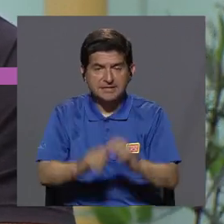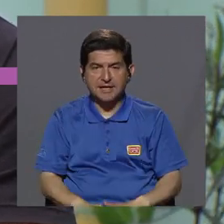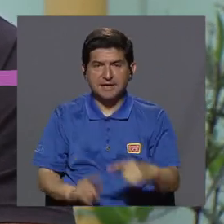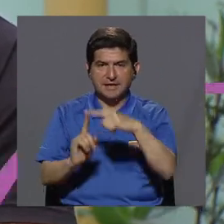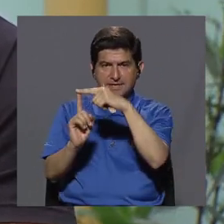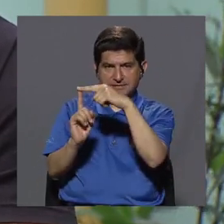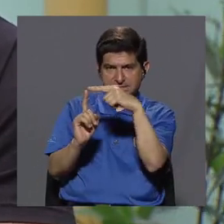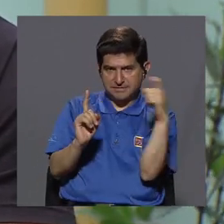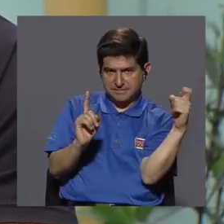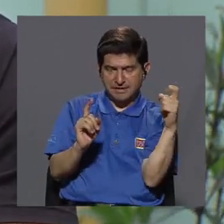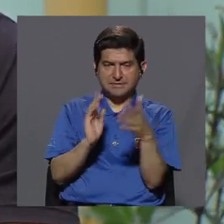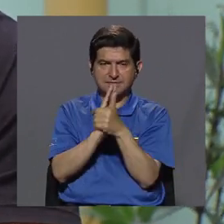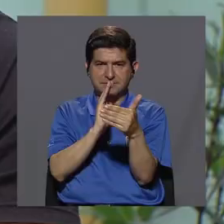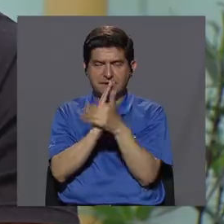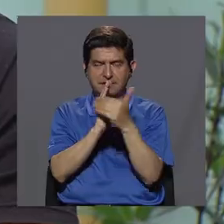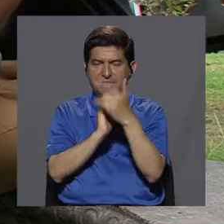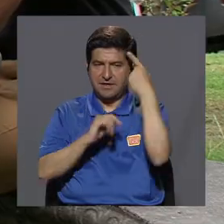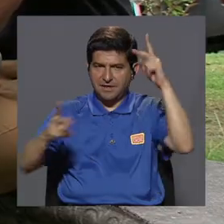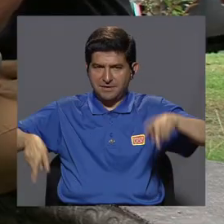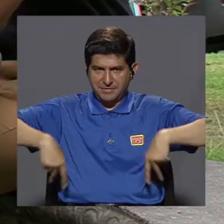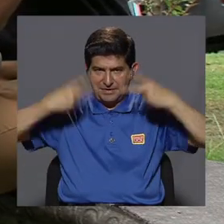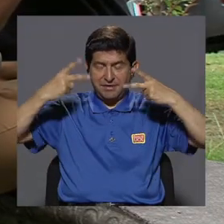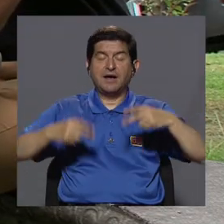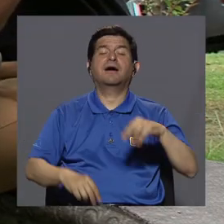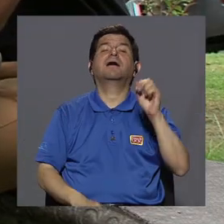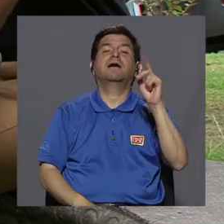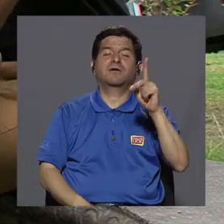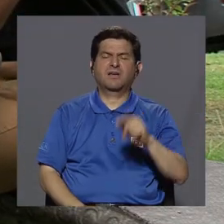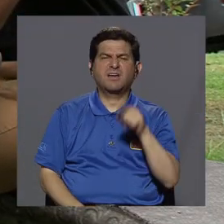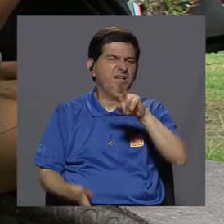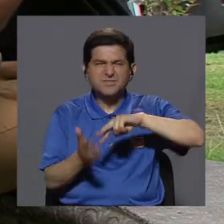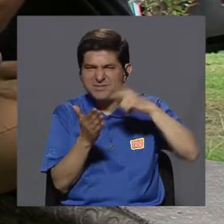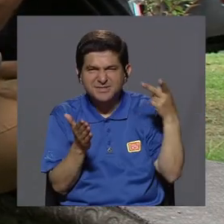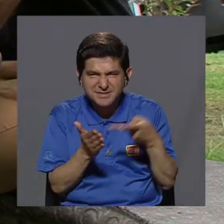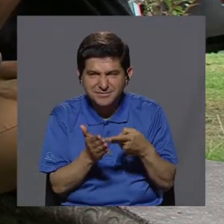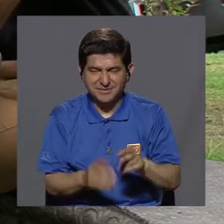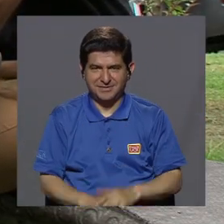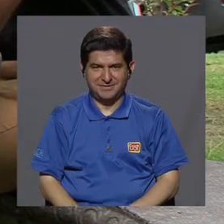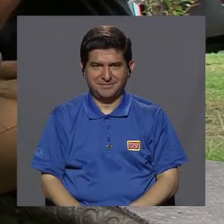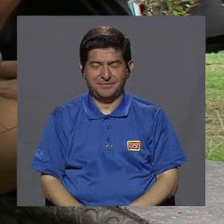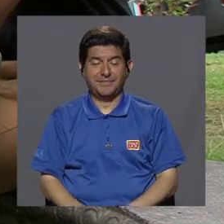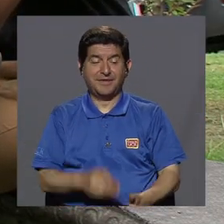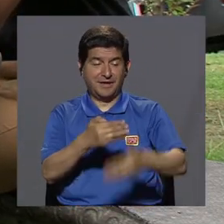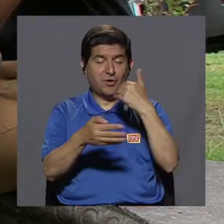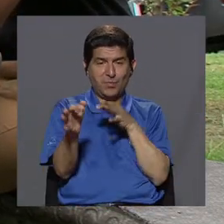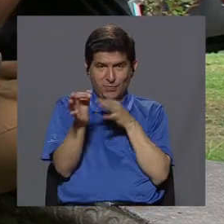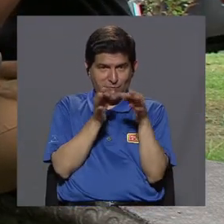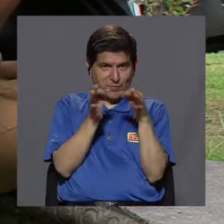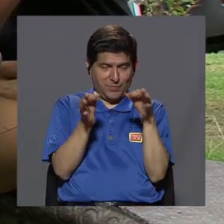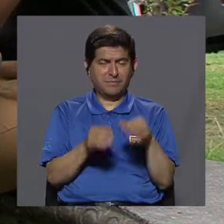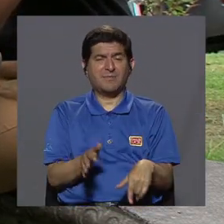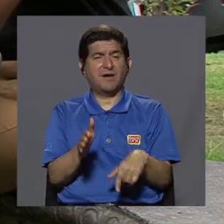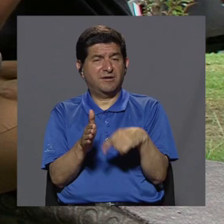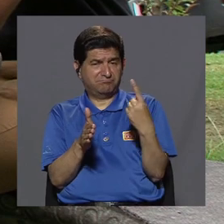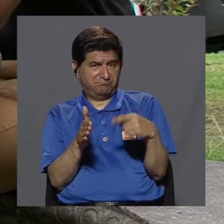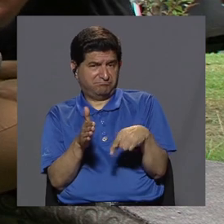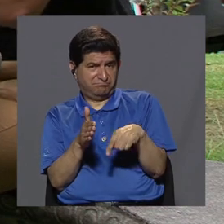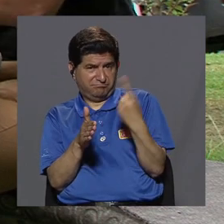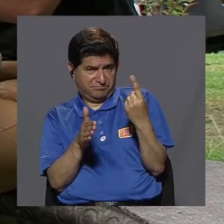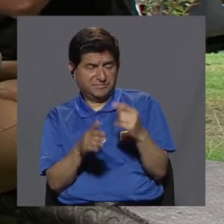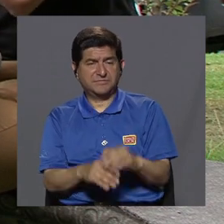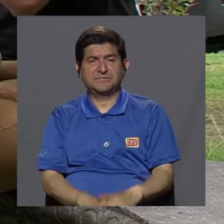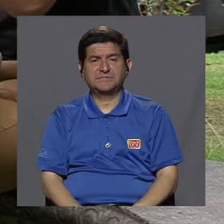desde las habilidades para la vida. ¿Qué quiere decir? Como le mencioné anteriormente, muchas veces,